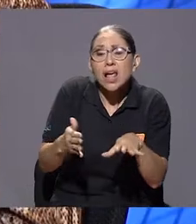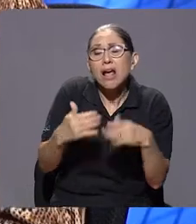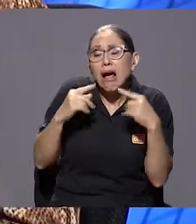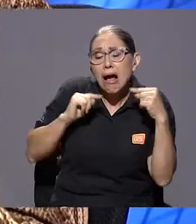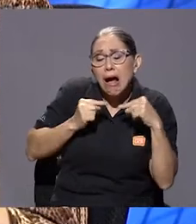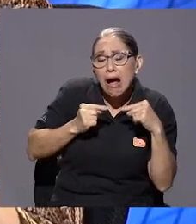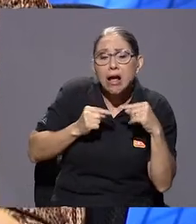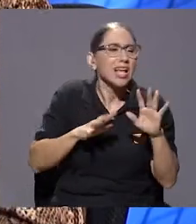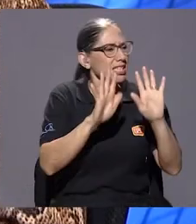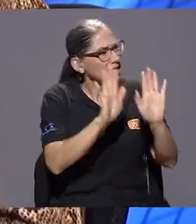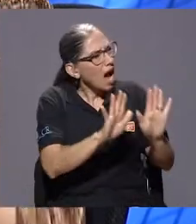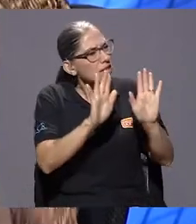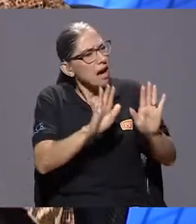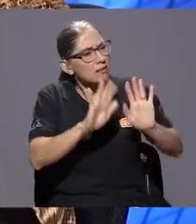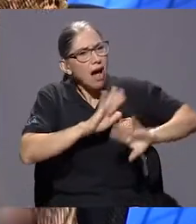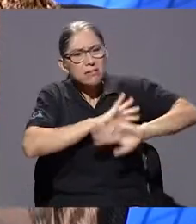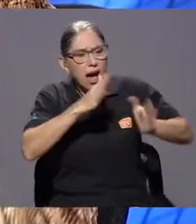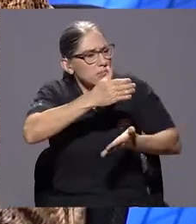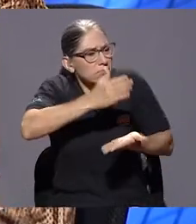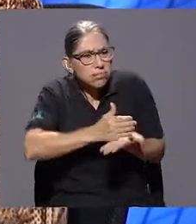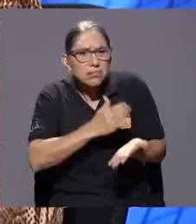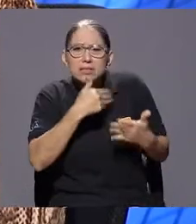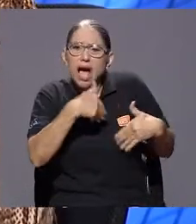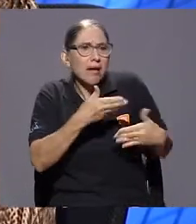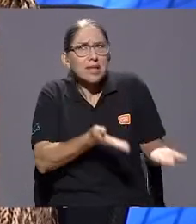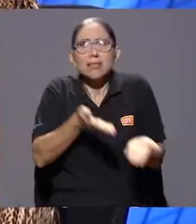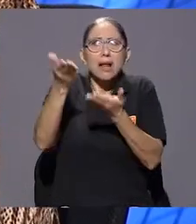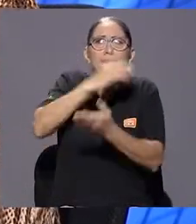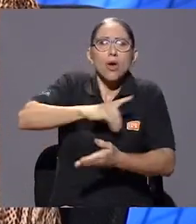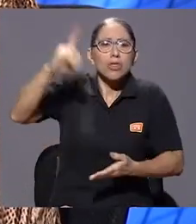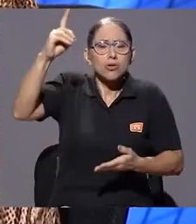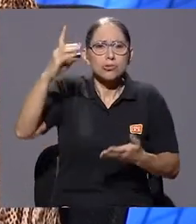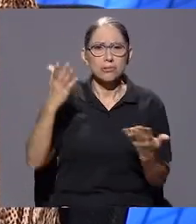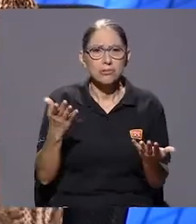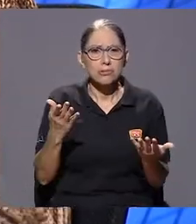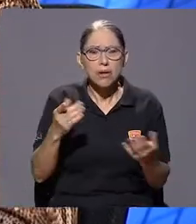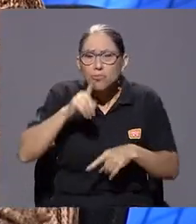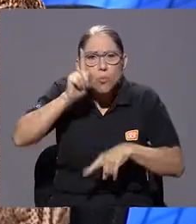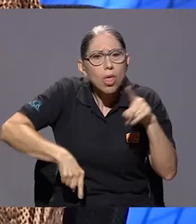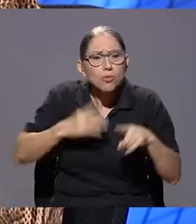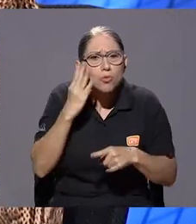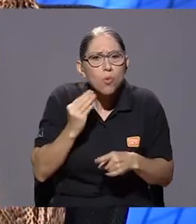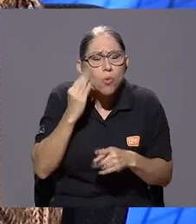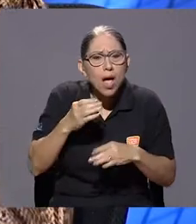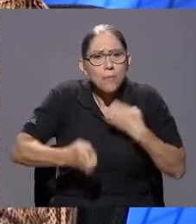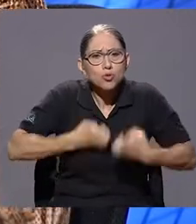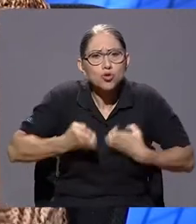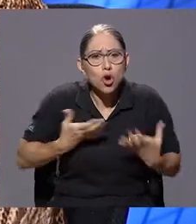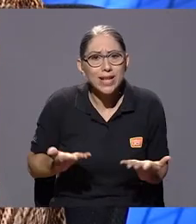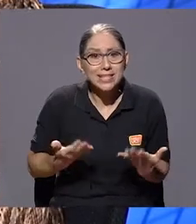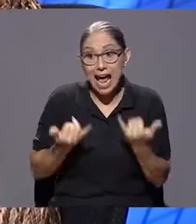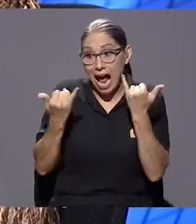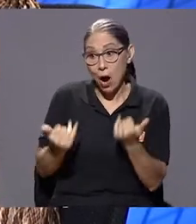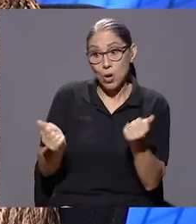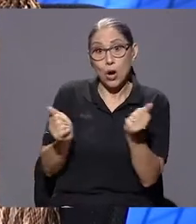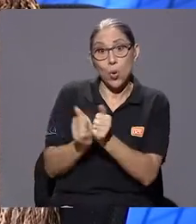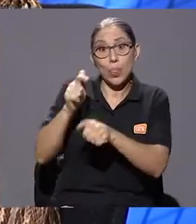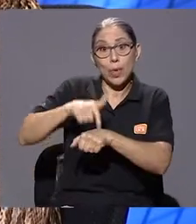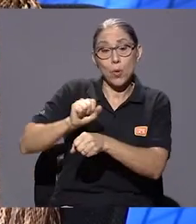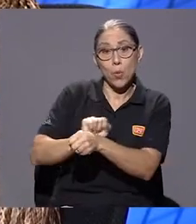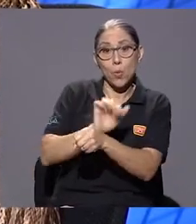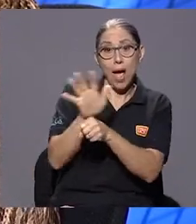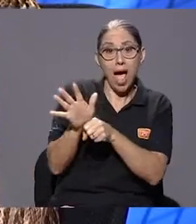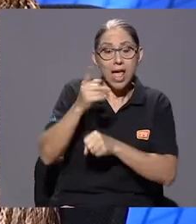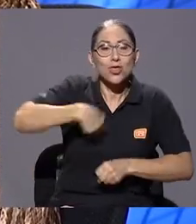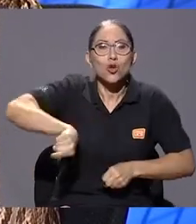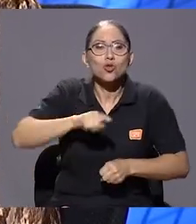ya, entrégueselo a Dios, déjelo ir. Y estas situaciones no nos permiten realmente vivenciar nuestras emociones. Y algo que esta pandemia nos ha dejado es un